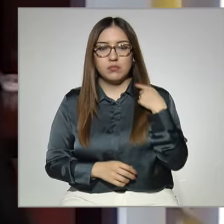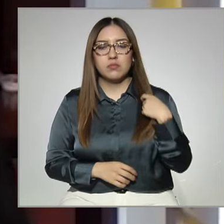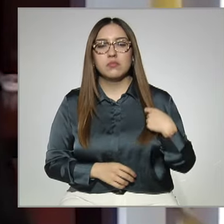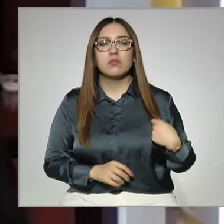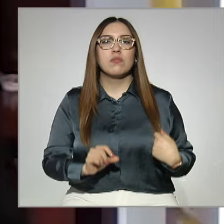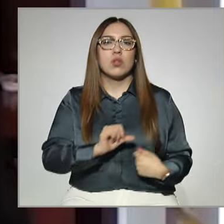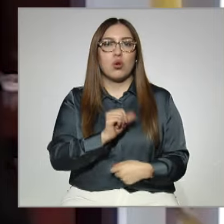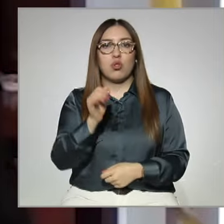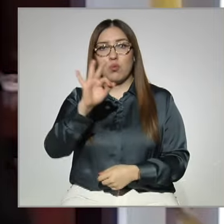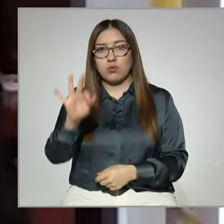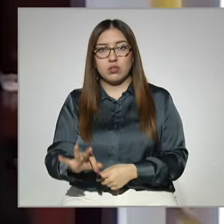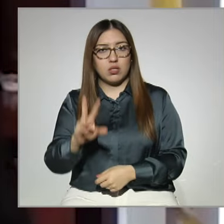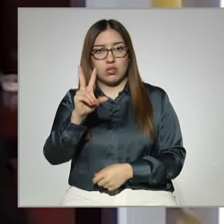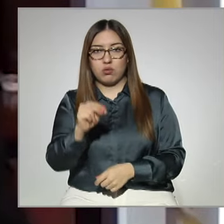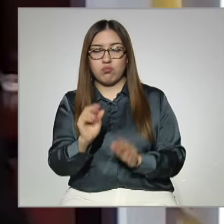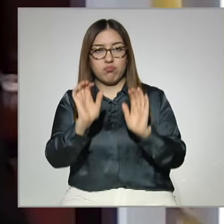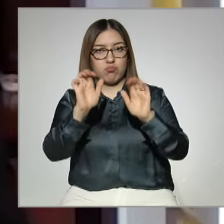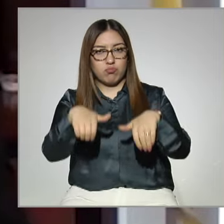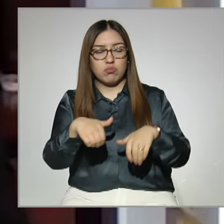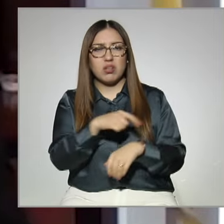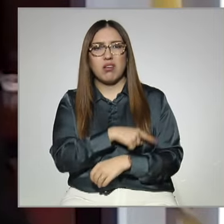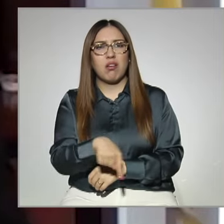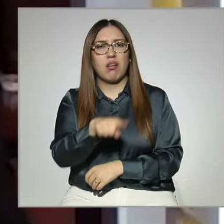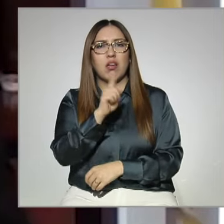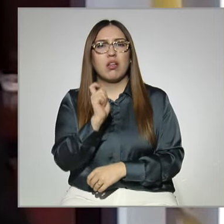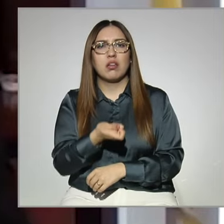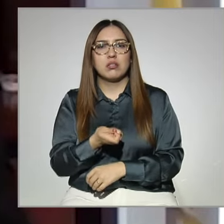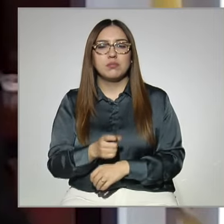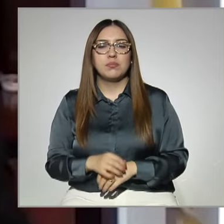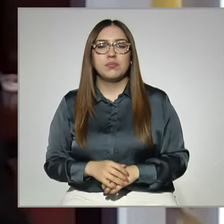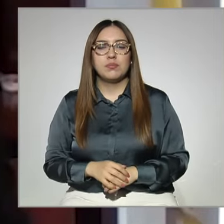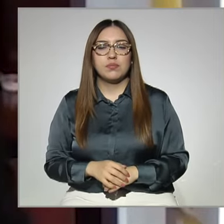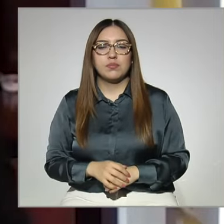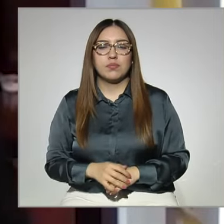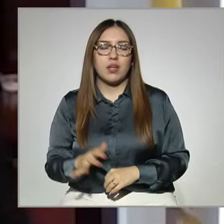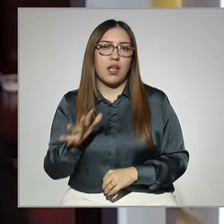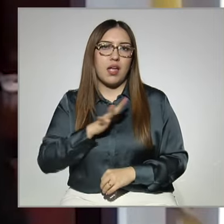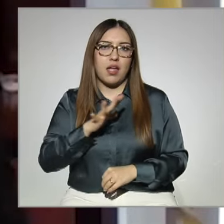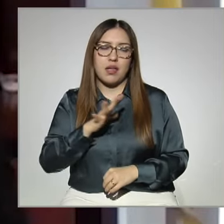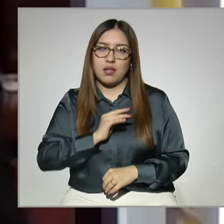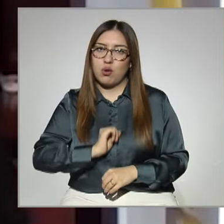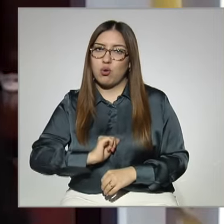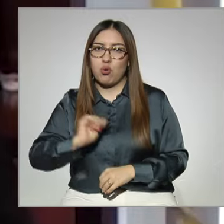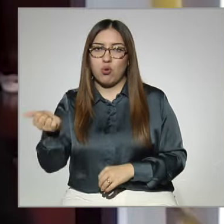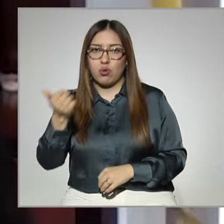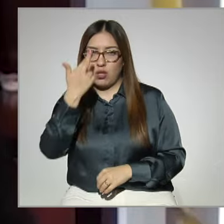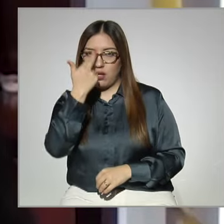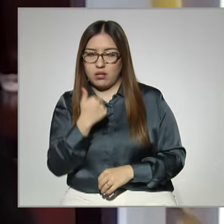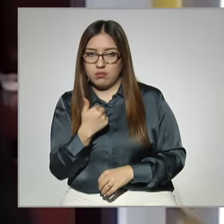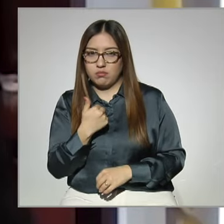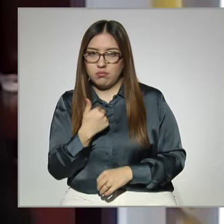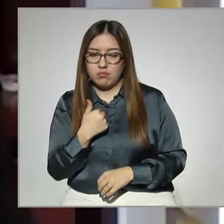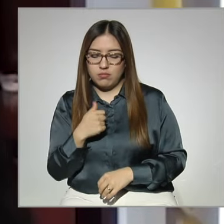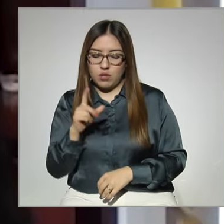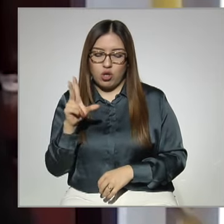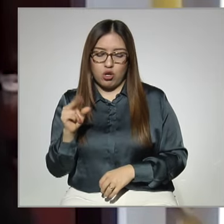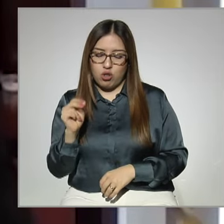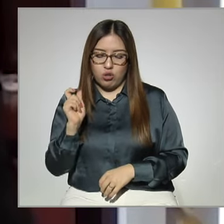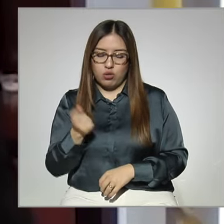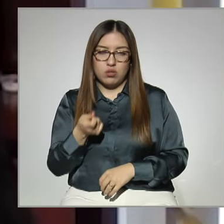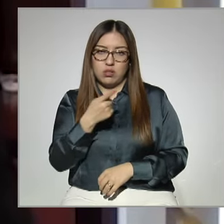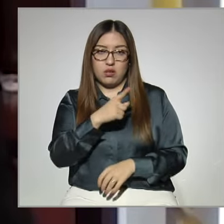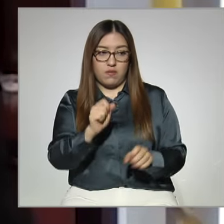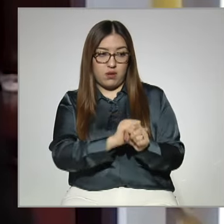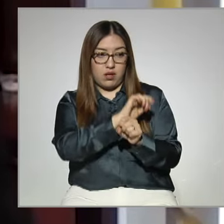la razón principal ya obedeció a otros motivos, ya no se señalaba la pandemia como un